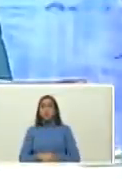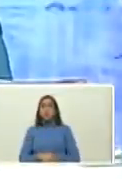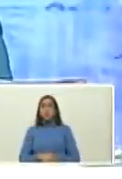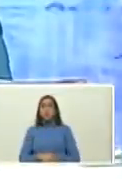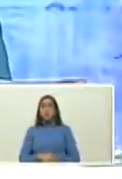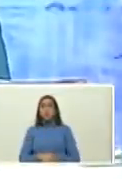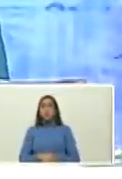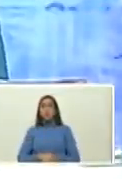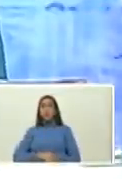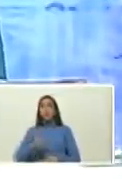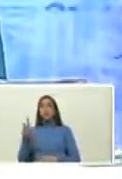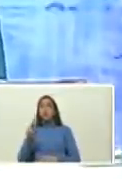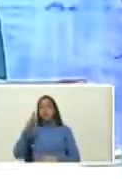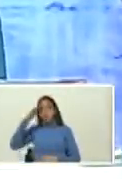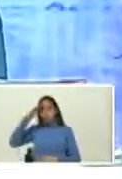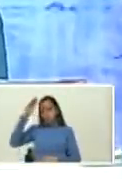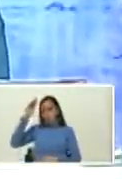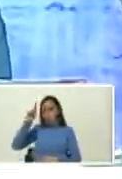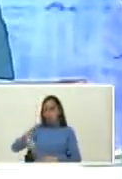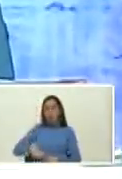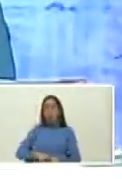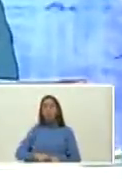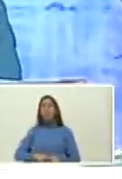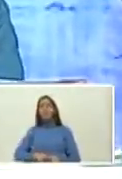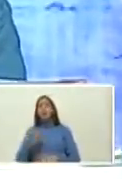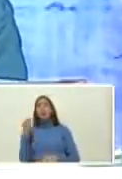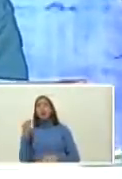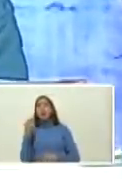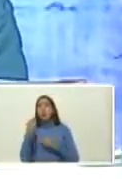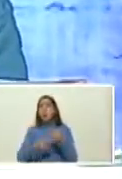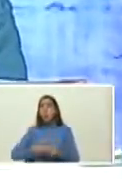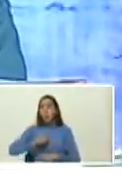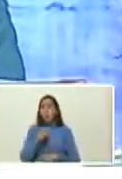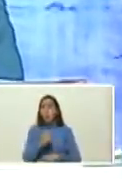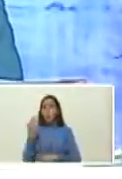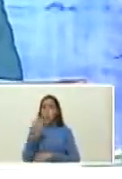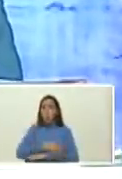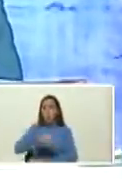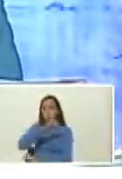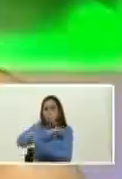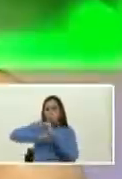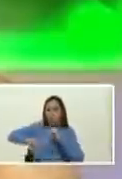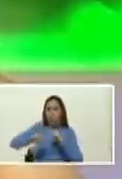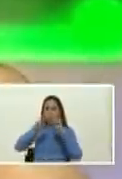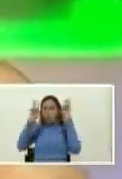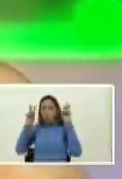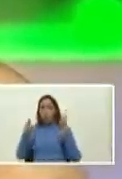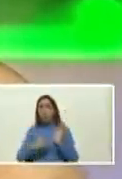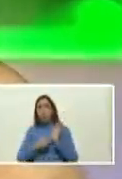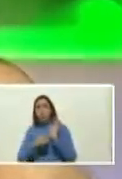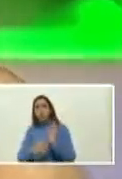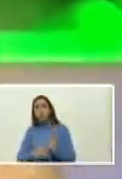Venezuela Cuba y Italia Poesía contra el bloqueo Editorial El Perro y la Rana